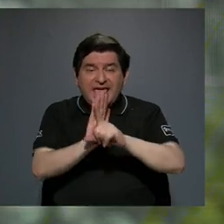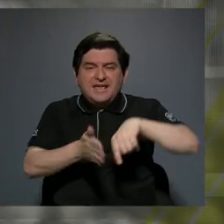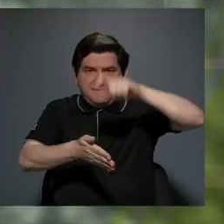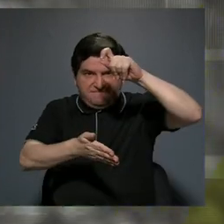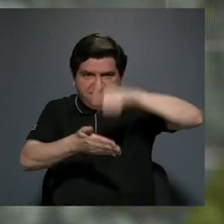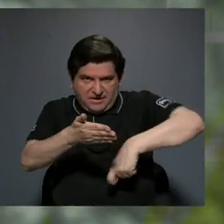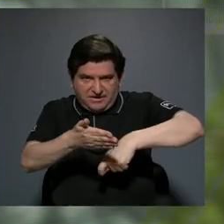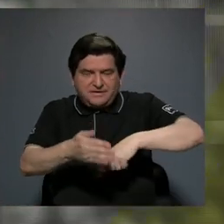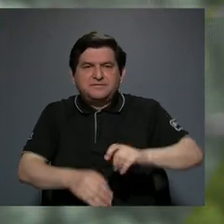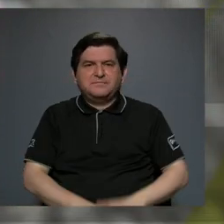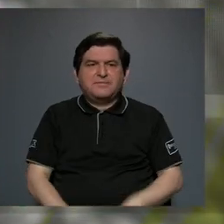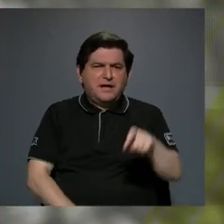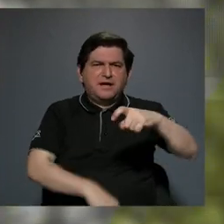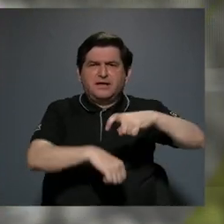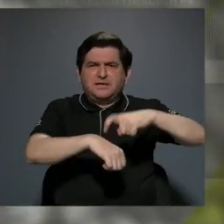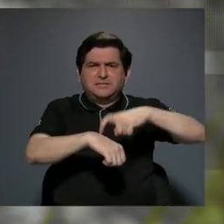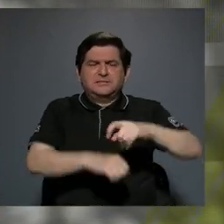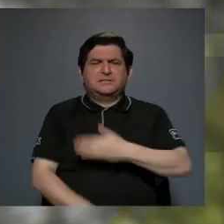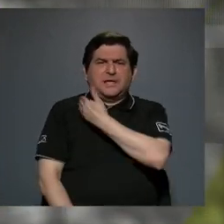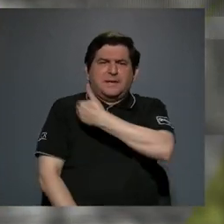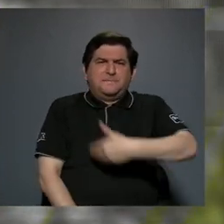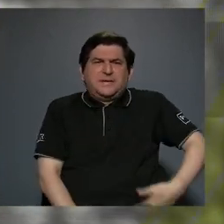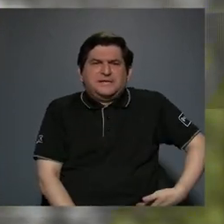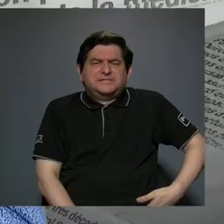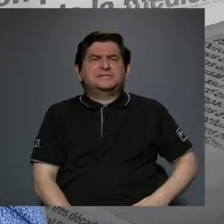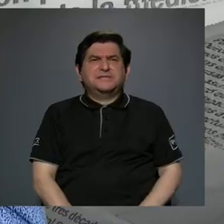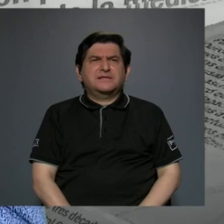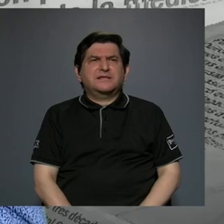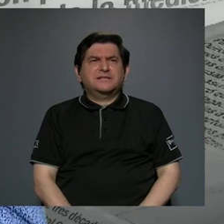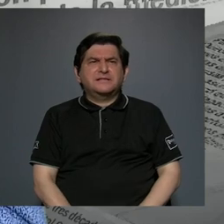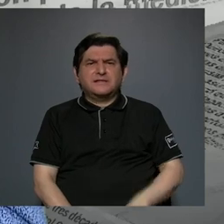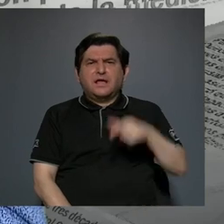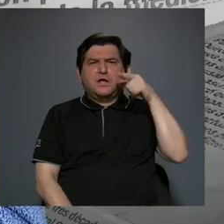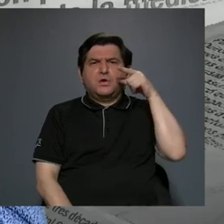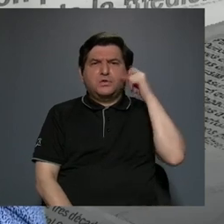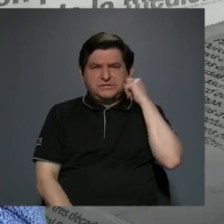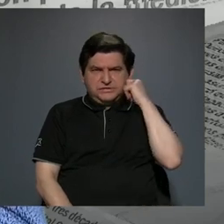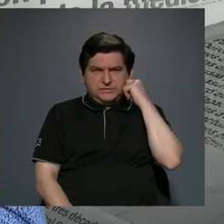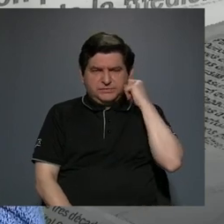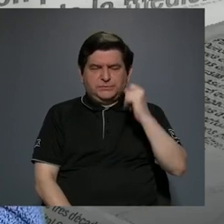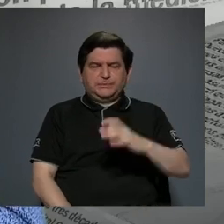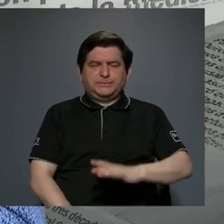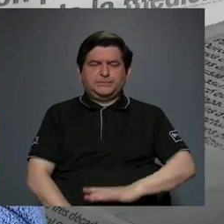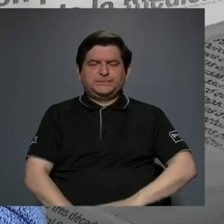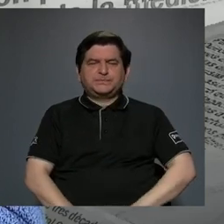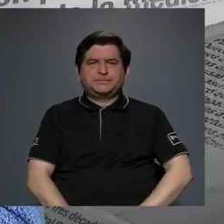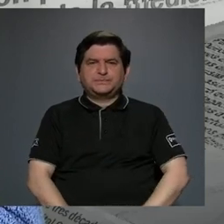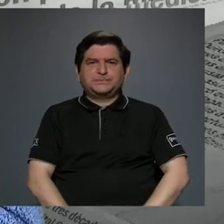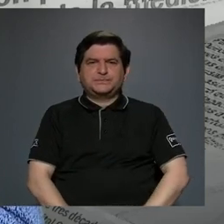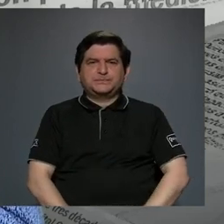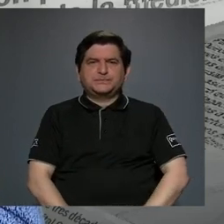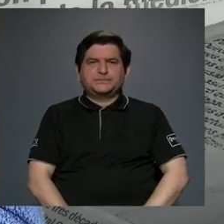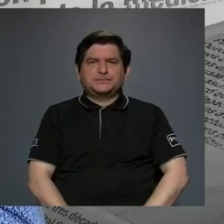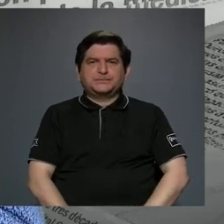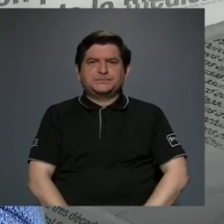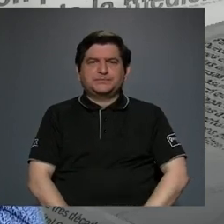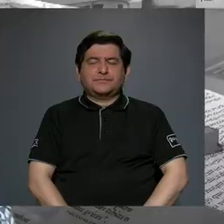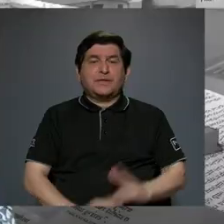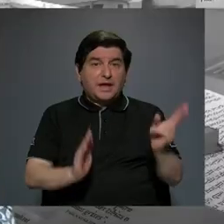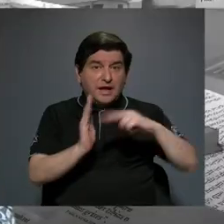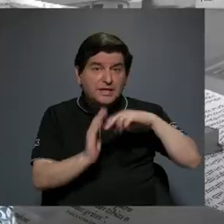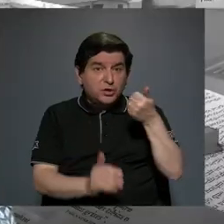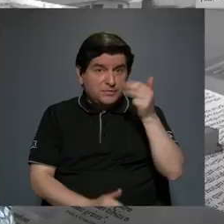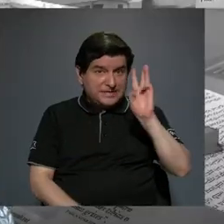firma en ese entonces el presidente don Luis Guillermo Solís Rivera. En el